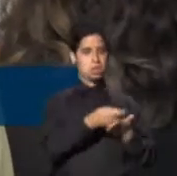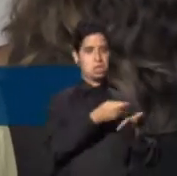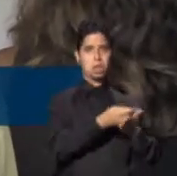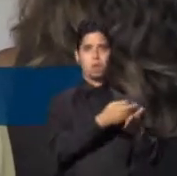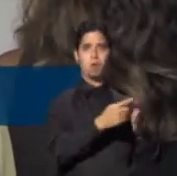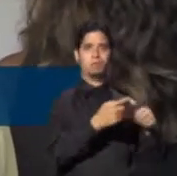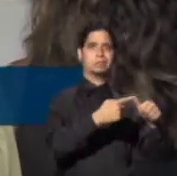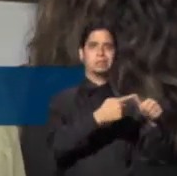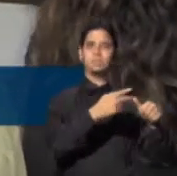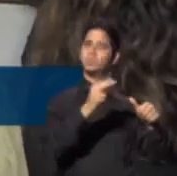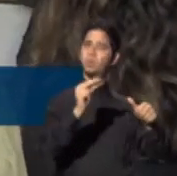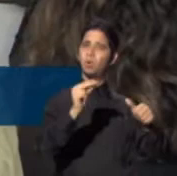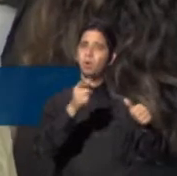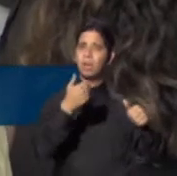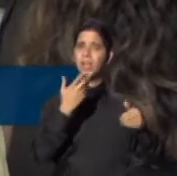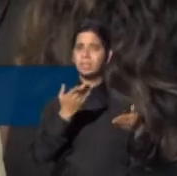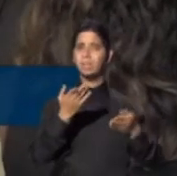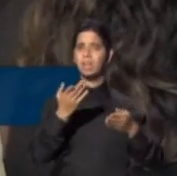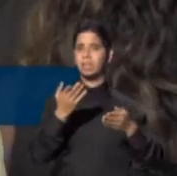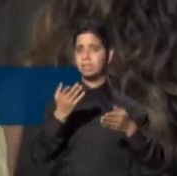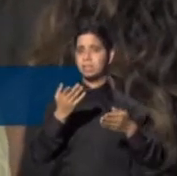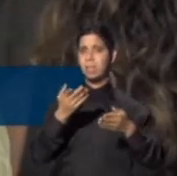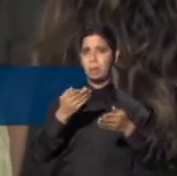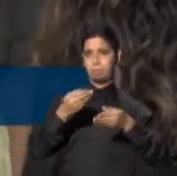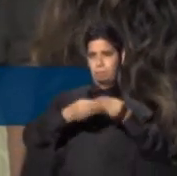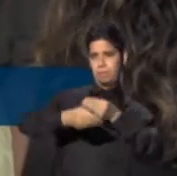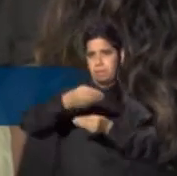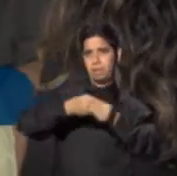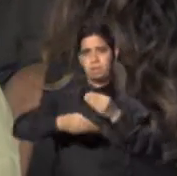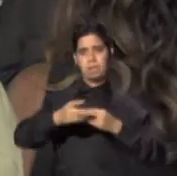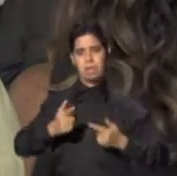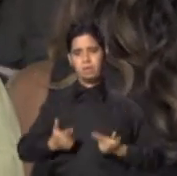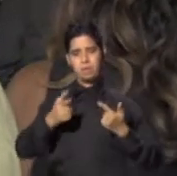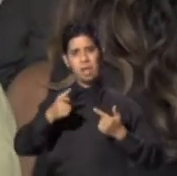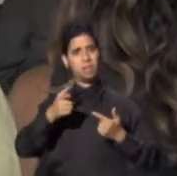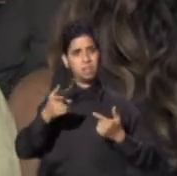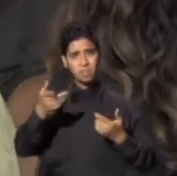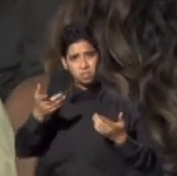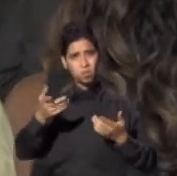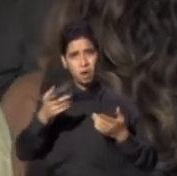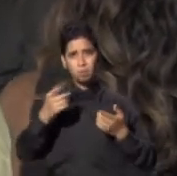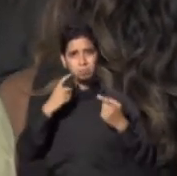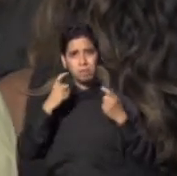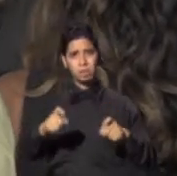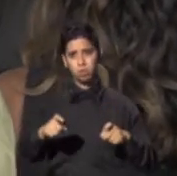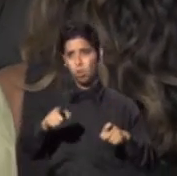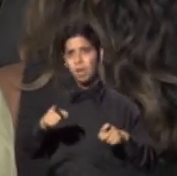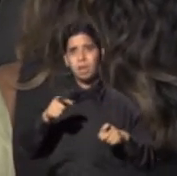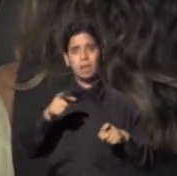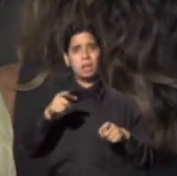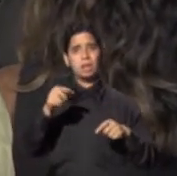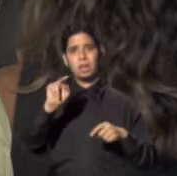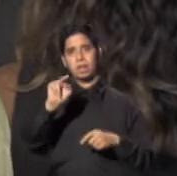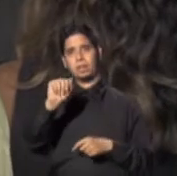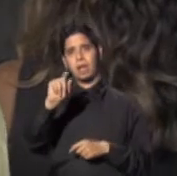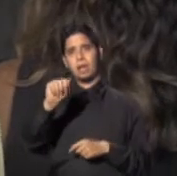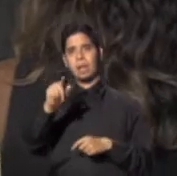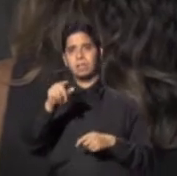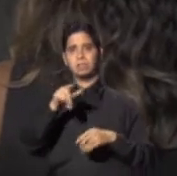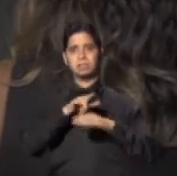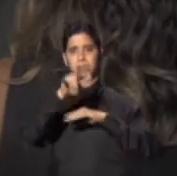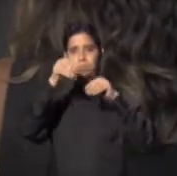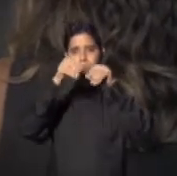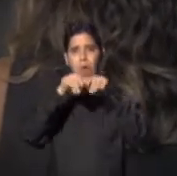De manera que esa comercialización de la vida de los seres humanos es tremendamente peligrosa y fumigación con NALED es parte